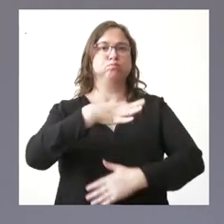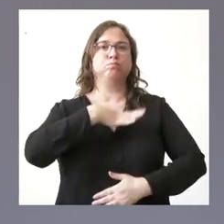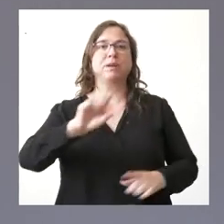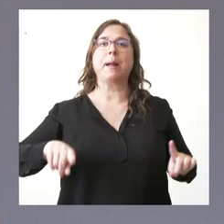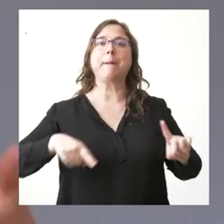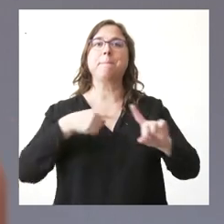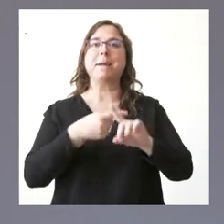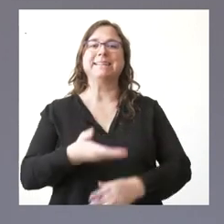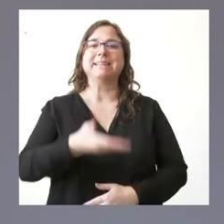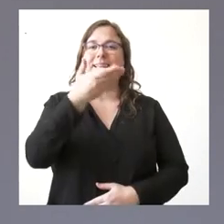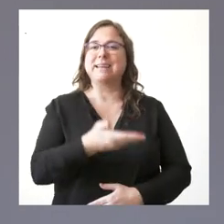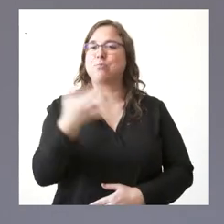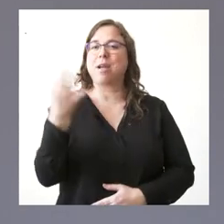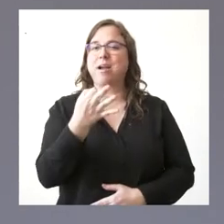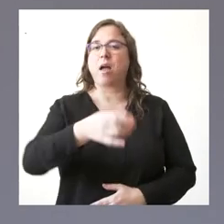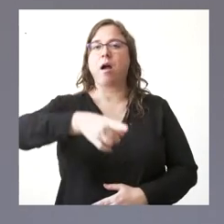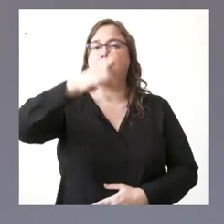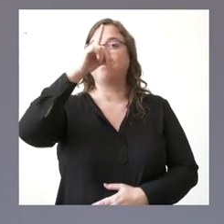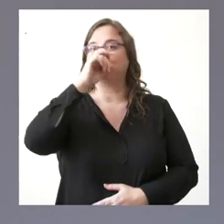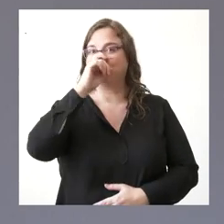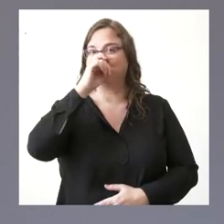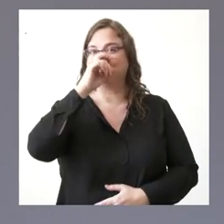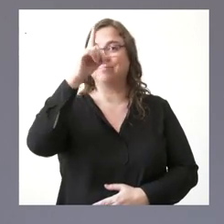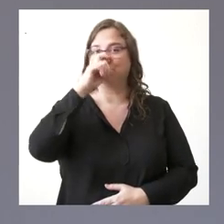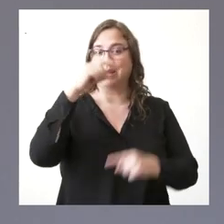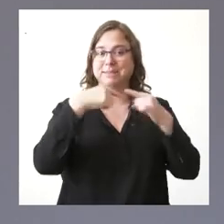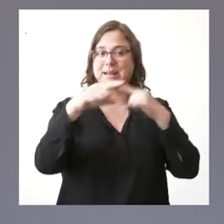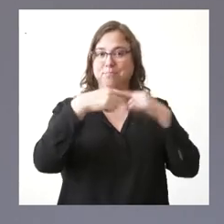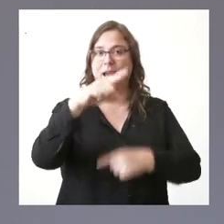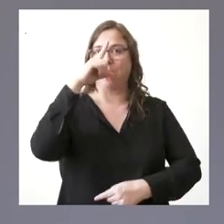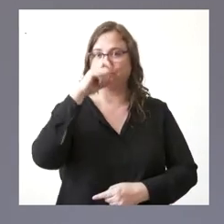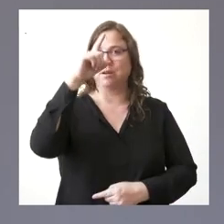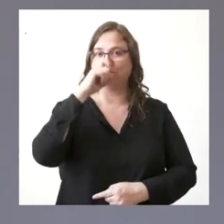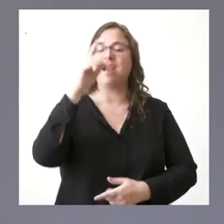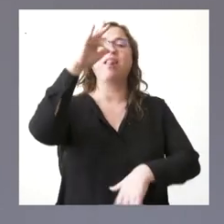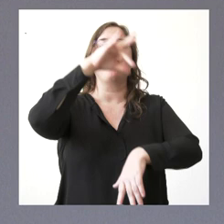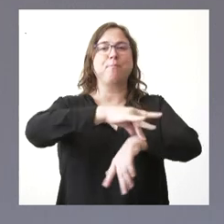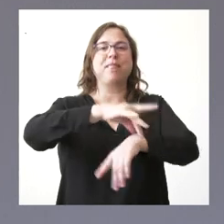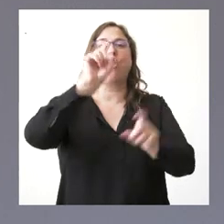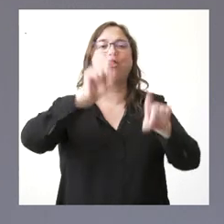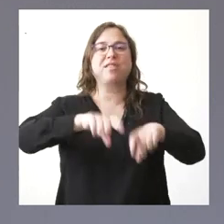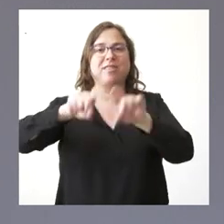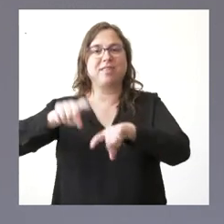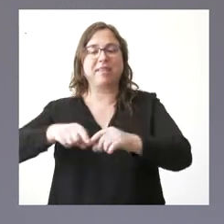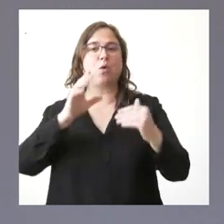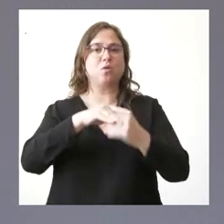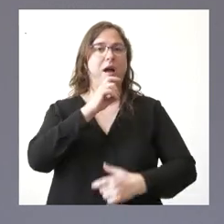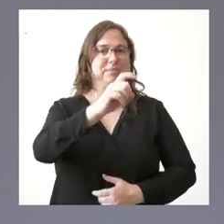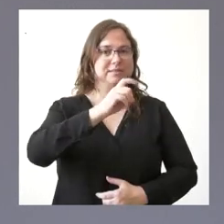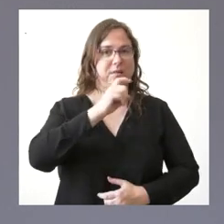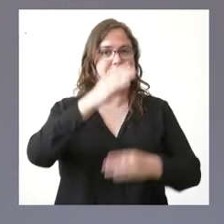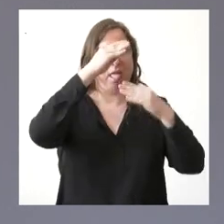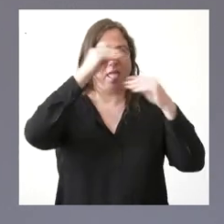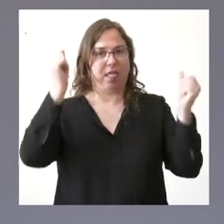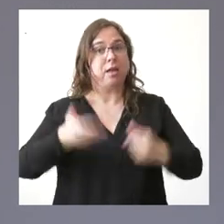importante, el recordatorio de esas citas médicas a los propios usuarios, a las propias personas.